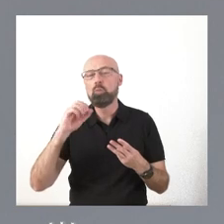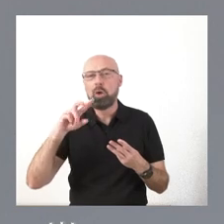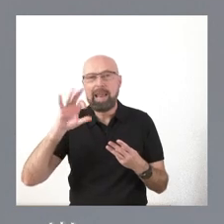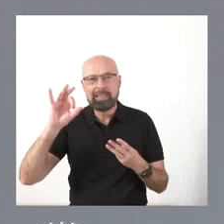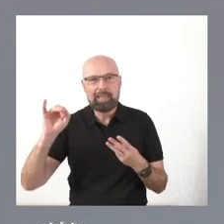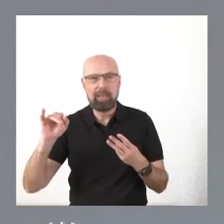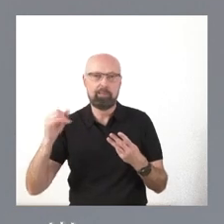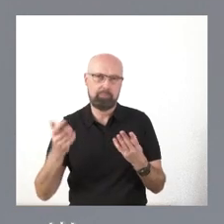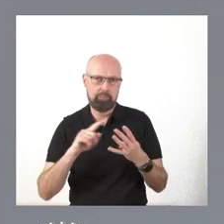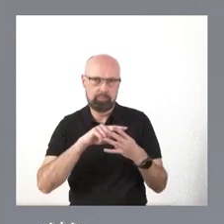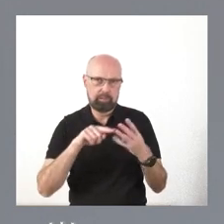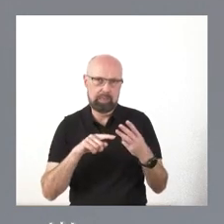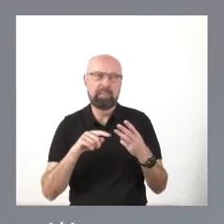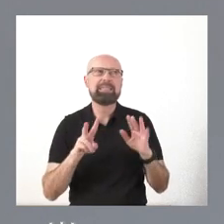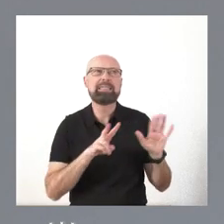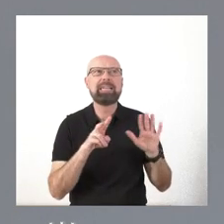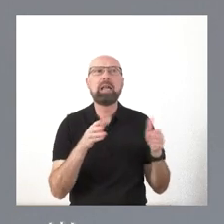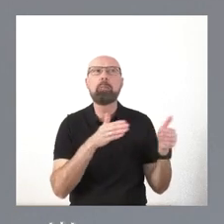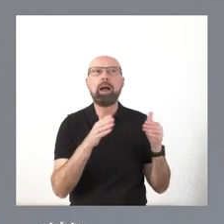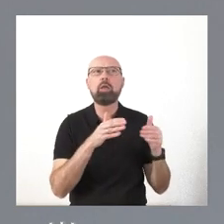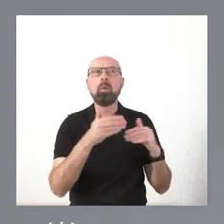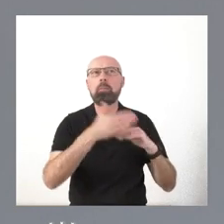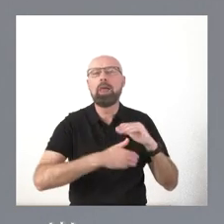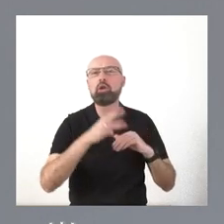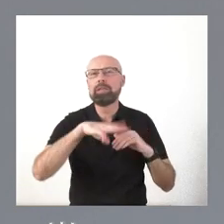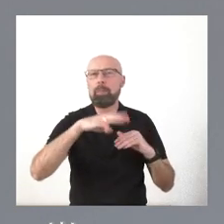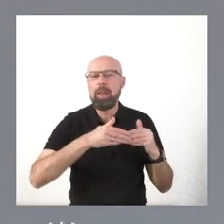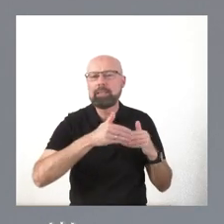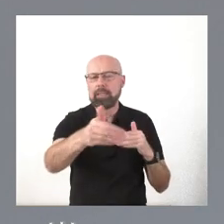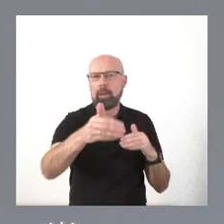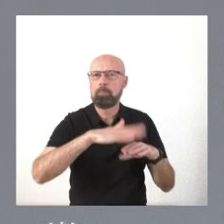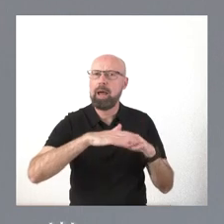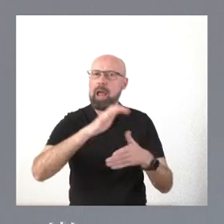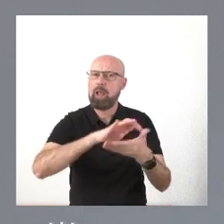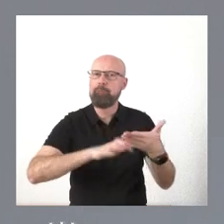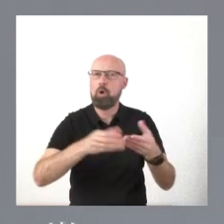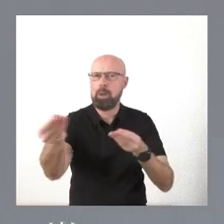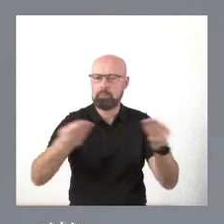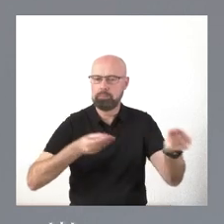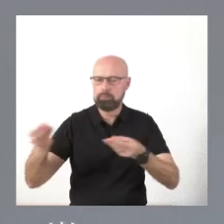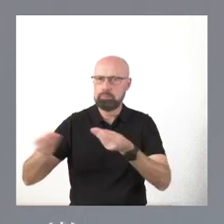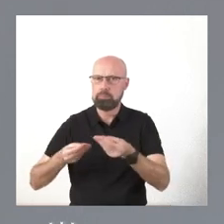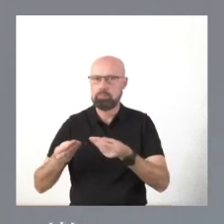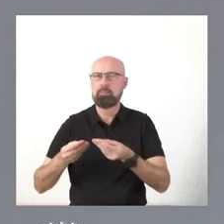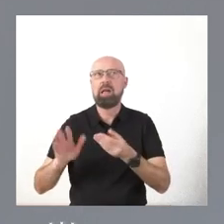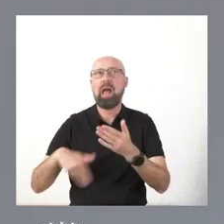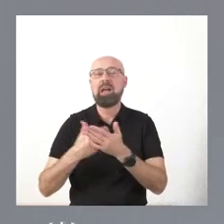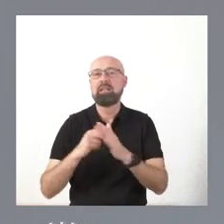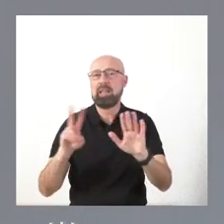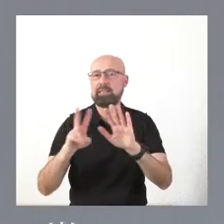el 7 de marzo. Tienen tres meses para informar, o sea, se cumplirán el 7 de junio.